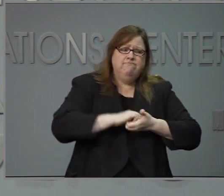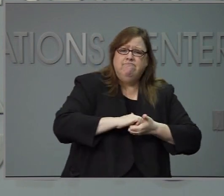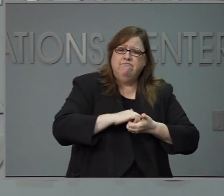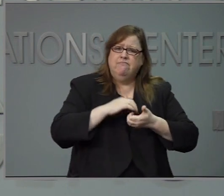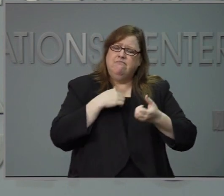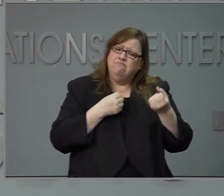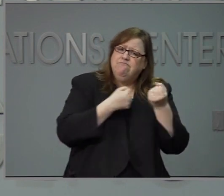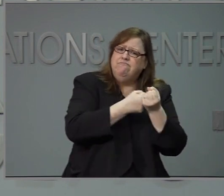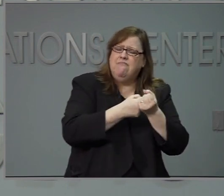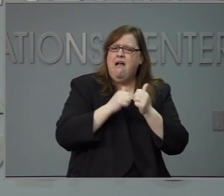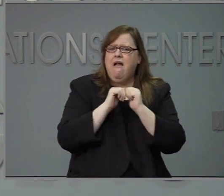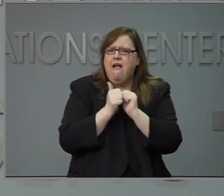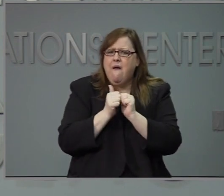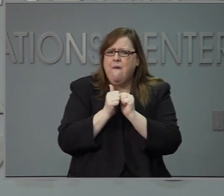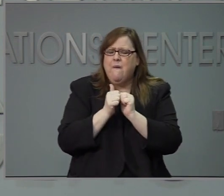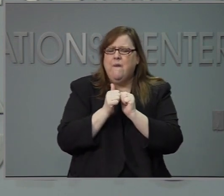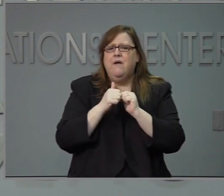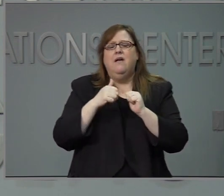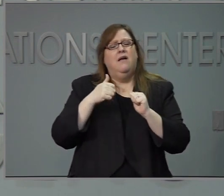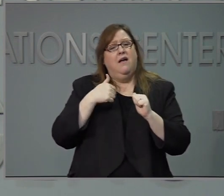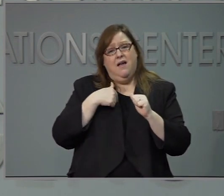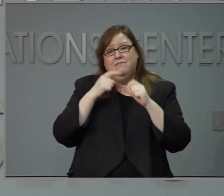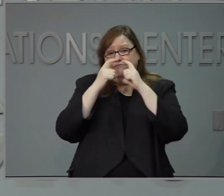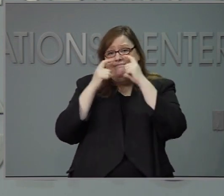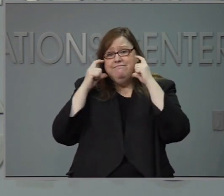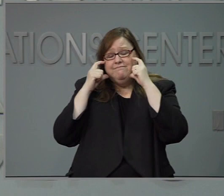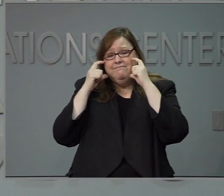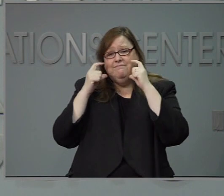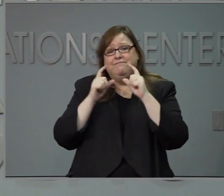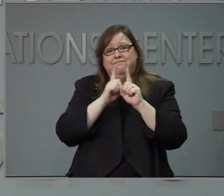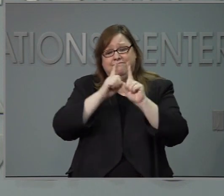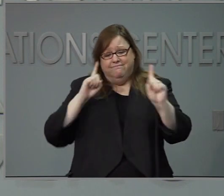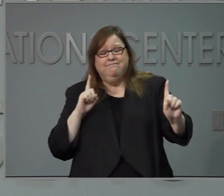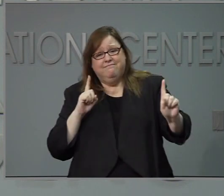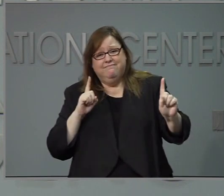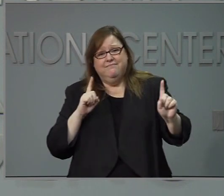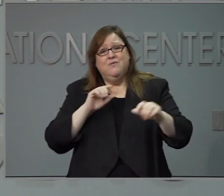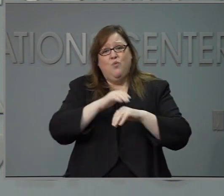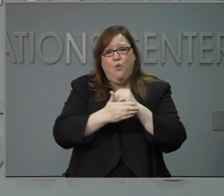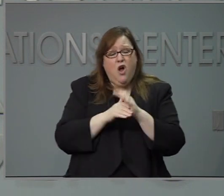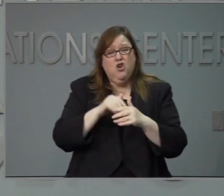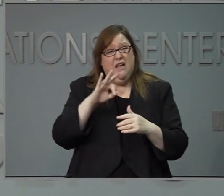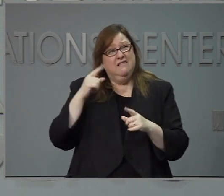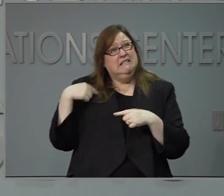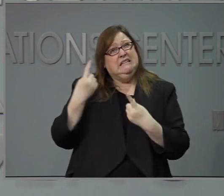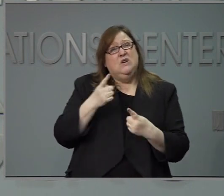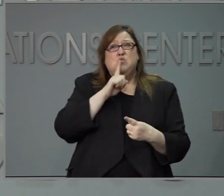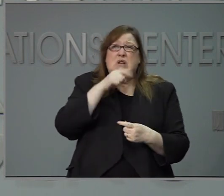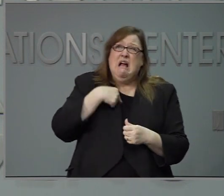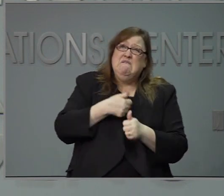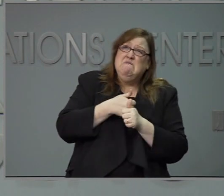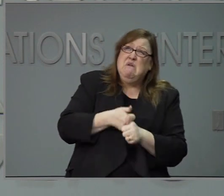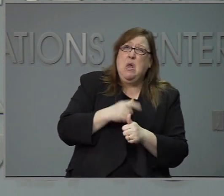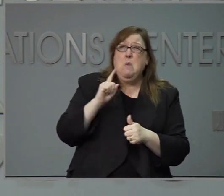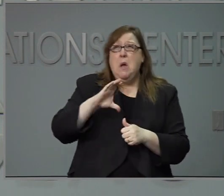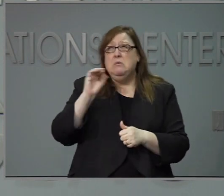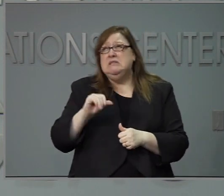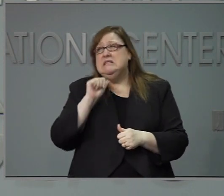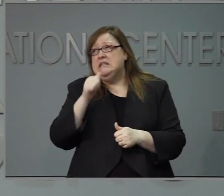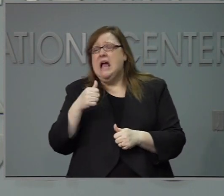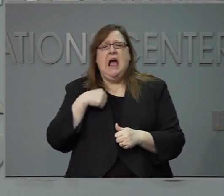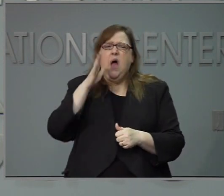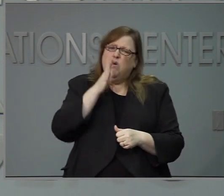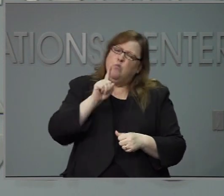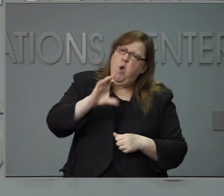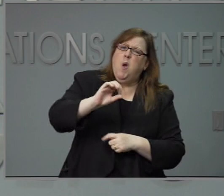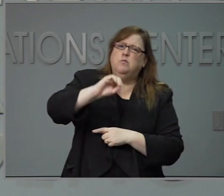reducir la propagación y si no me he estado poniendo mascarilla lo voy a hacer ahora y voy a utilizar el sentido